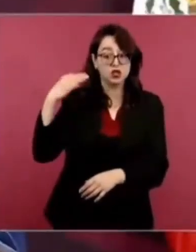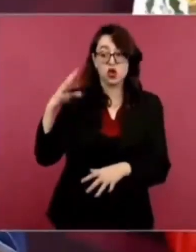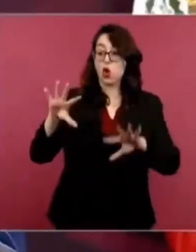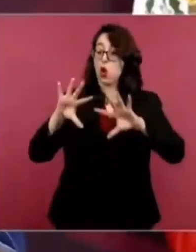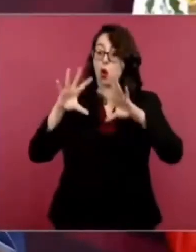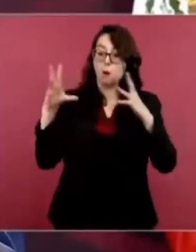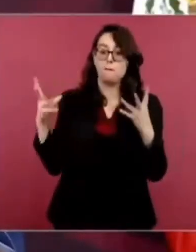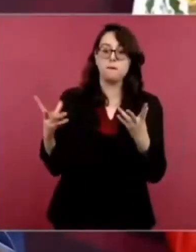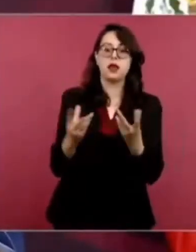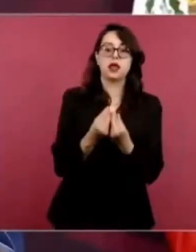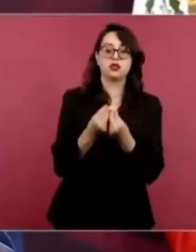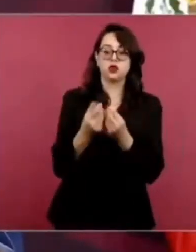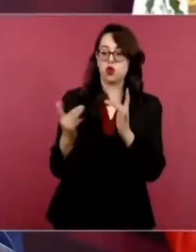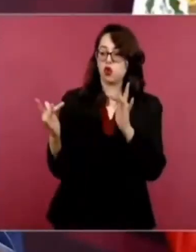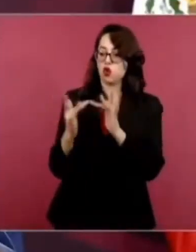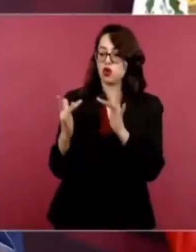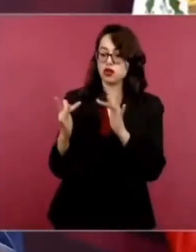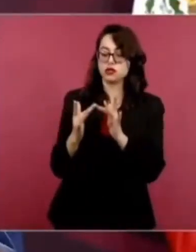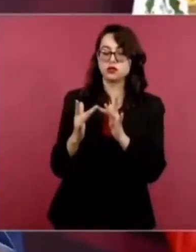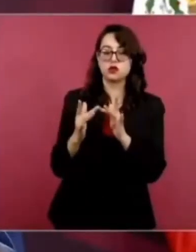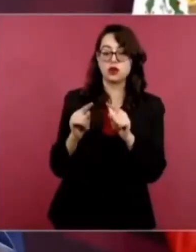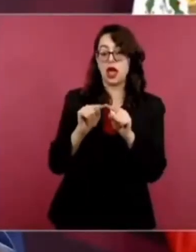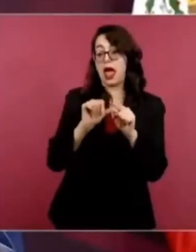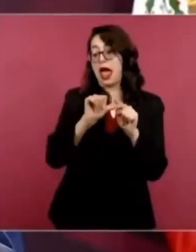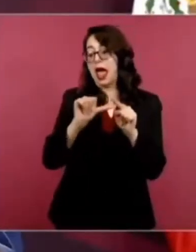Coatzacoalcos, lo mismo.